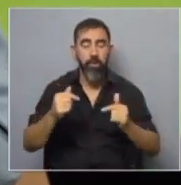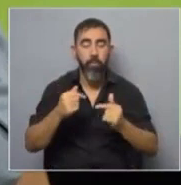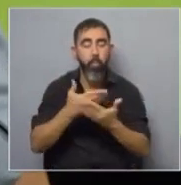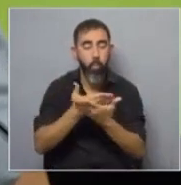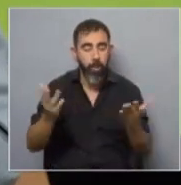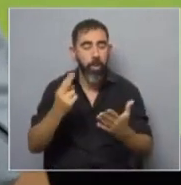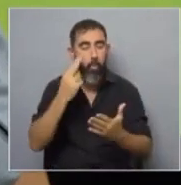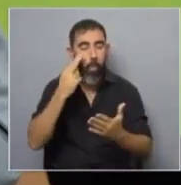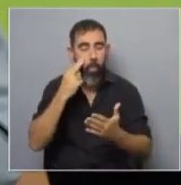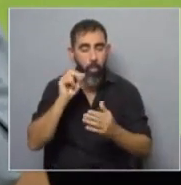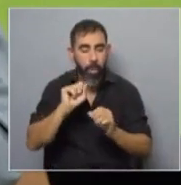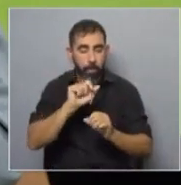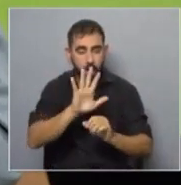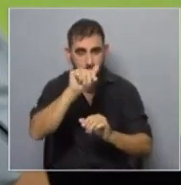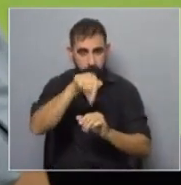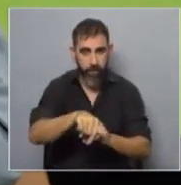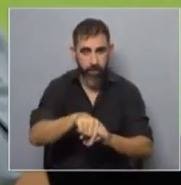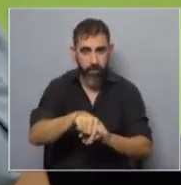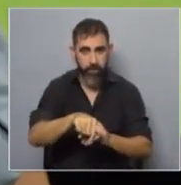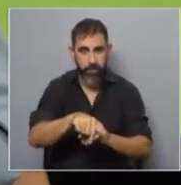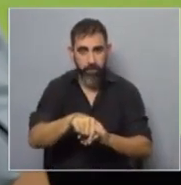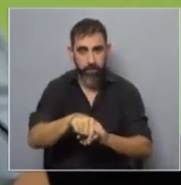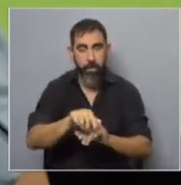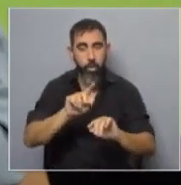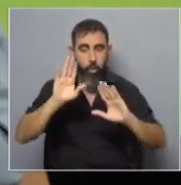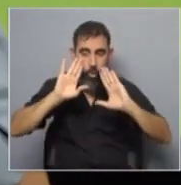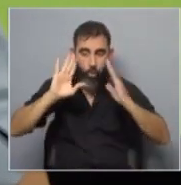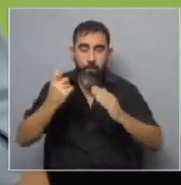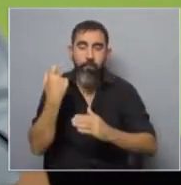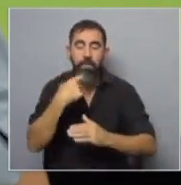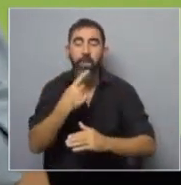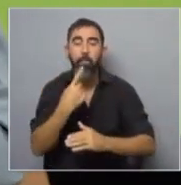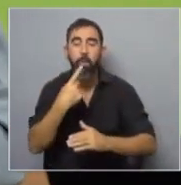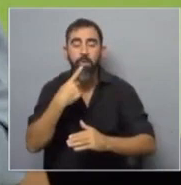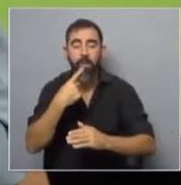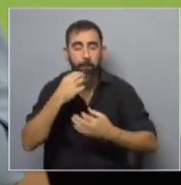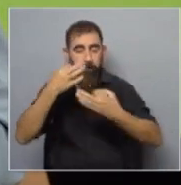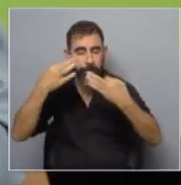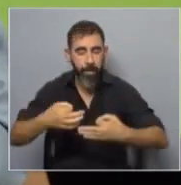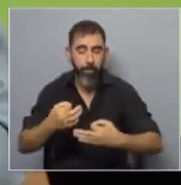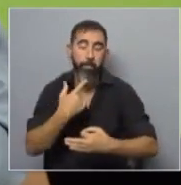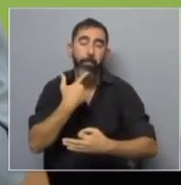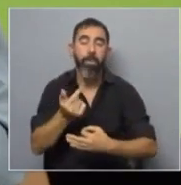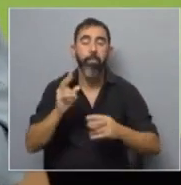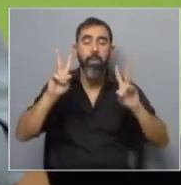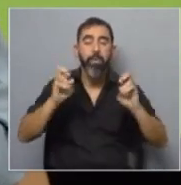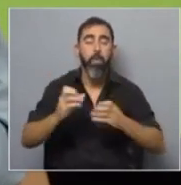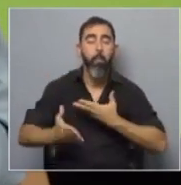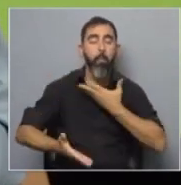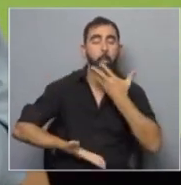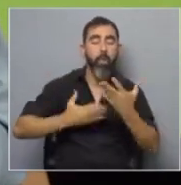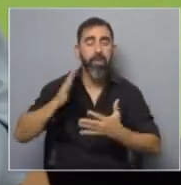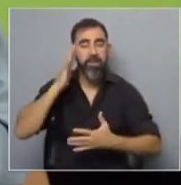problemas propios y que no estamos atendiendo con políticas adecuadas. Por ejemplo, el denominado malestar